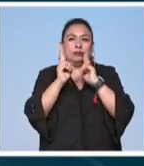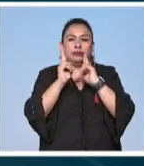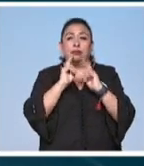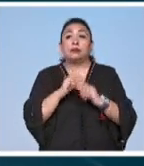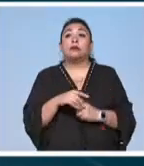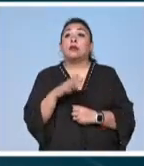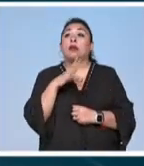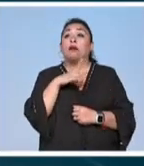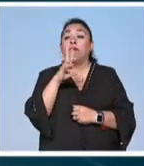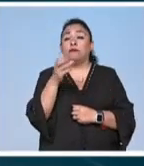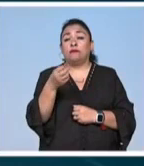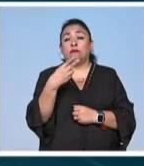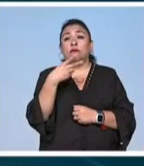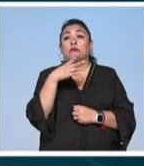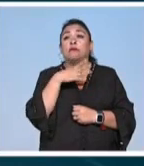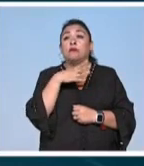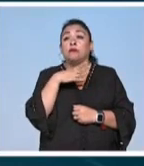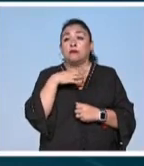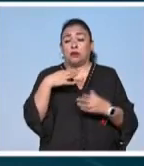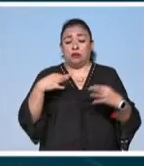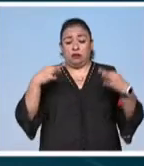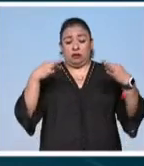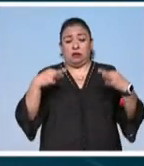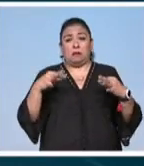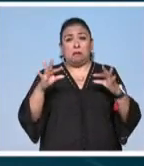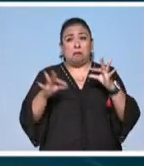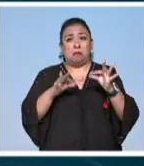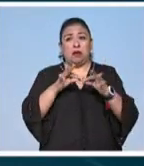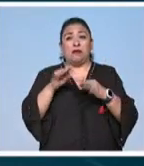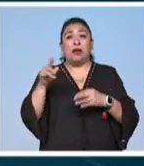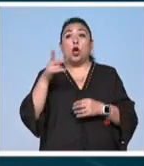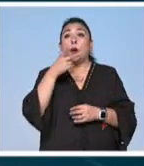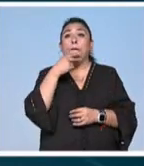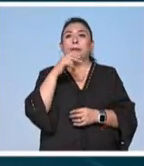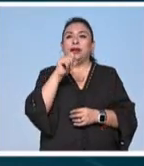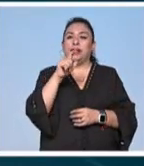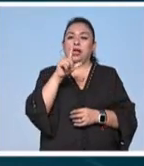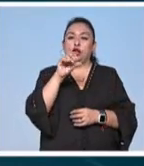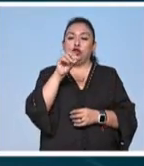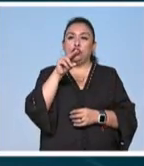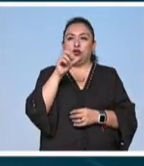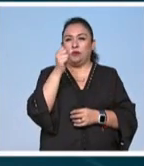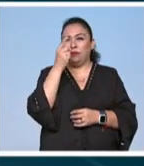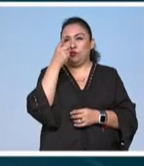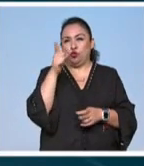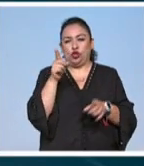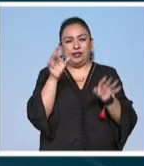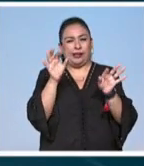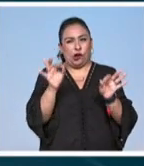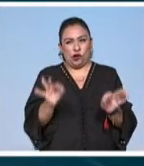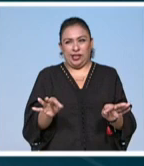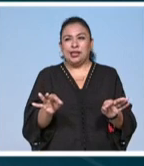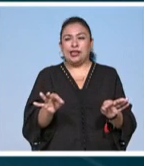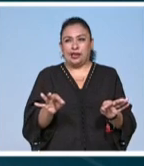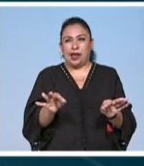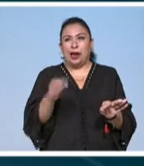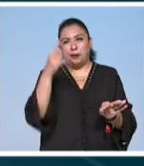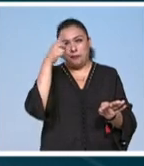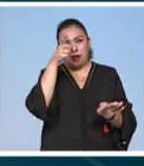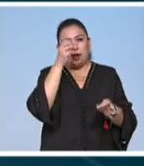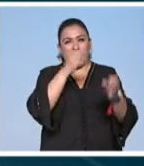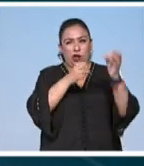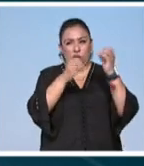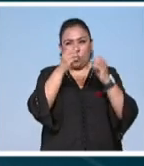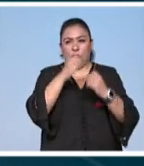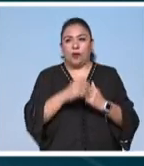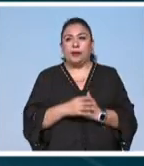tenemos la fortuna de tener un traje a la medida entonces fue alonso burgos quien compuso la música original para esta puesta en escena